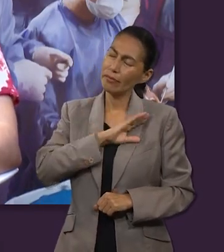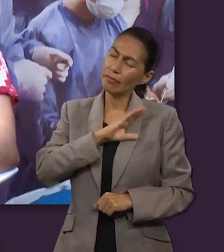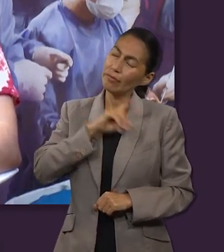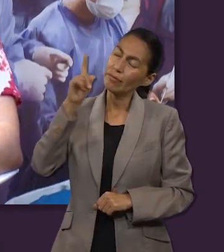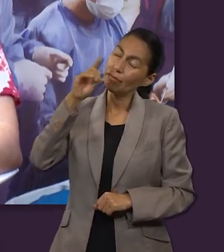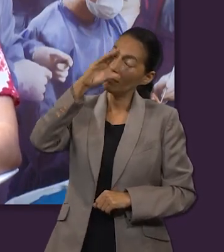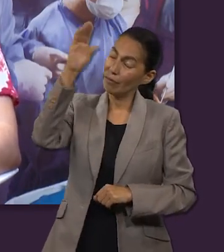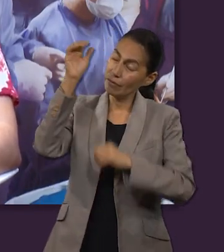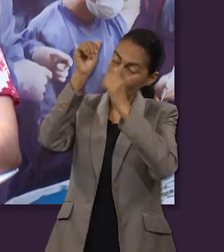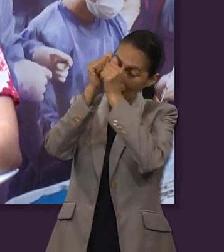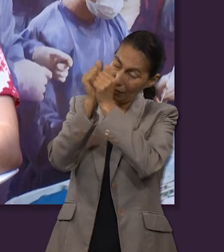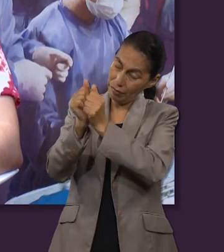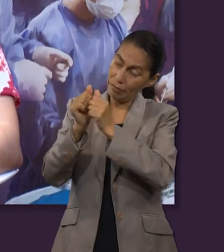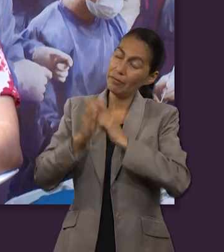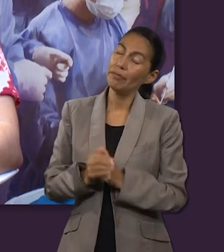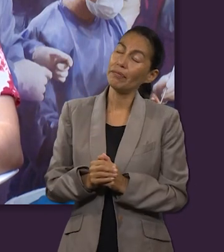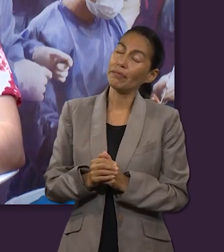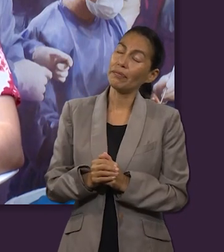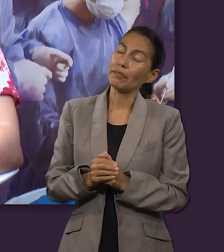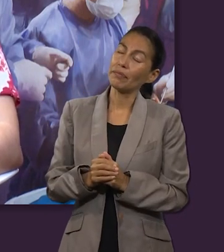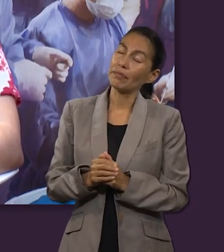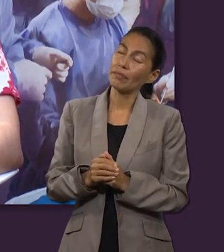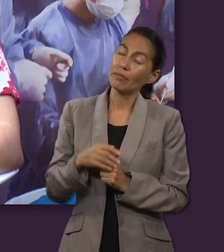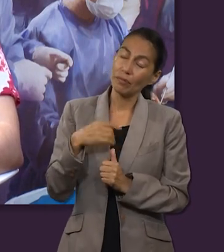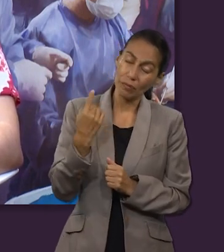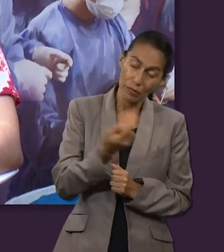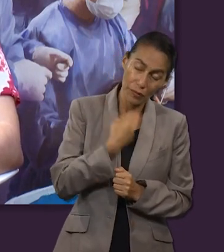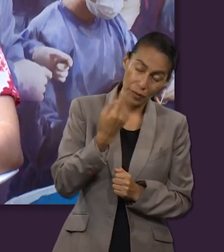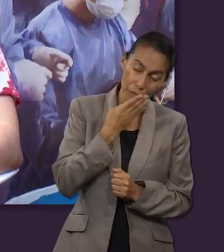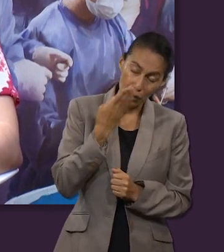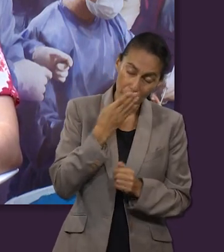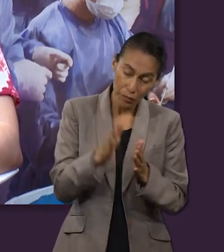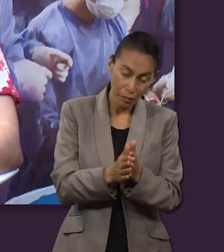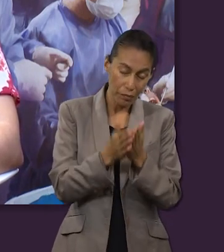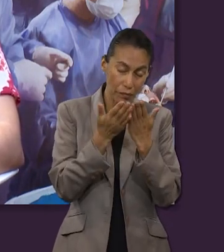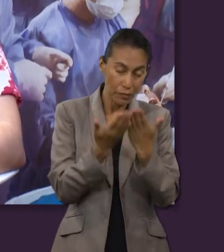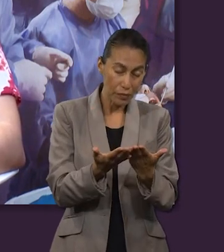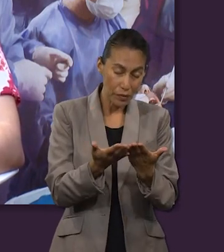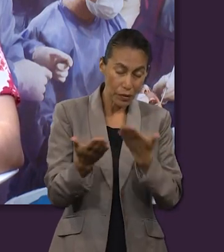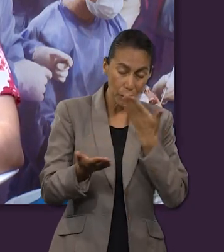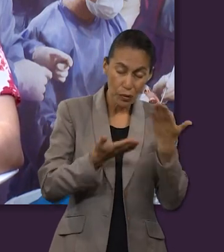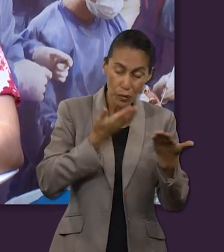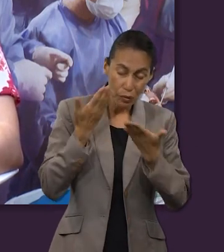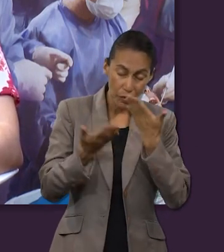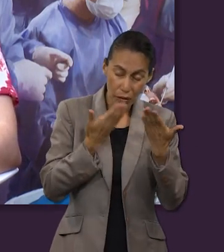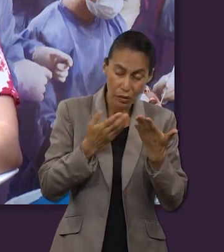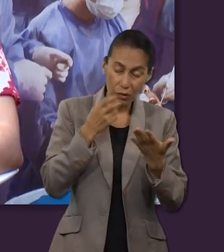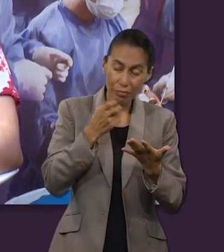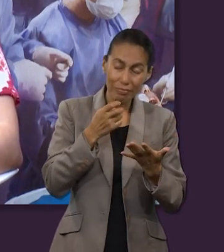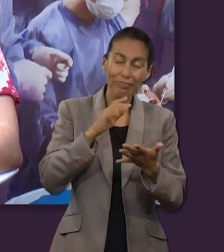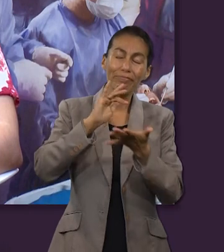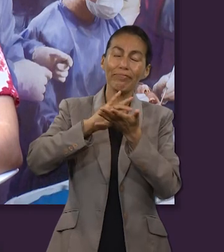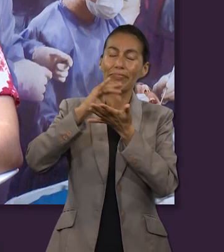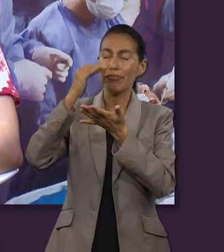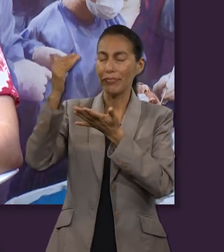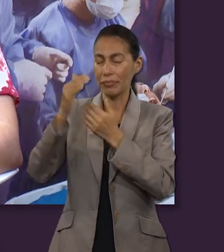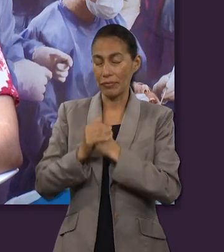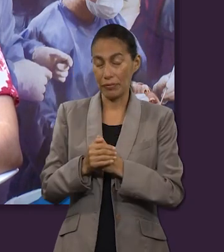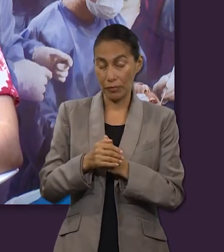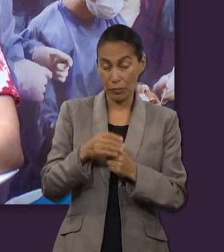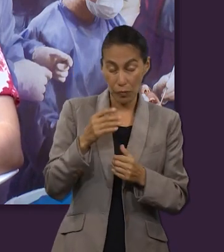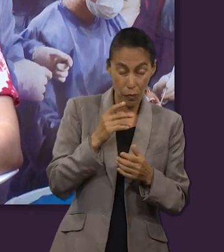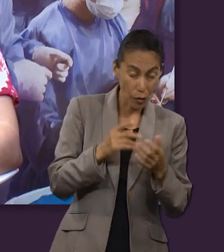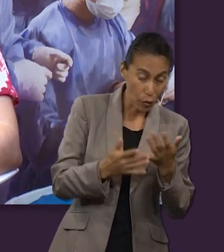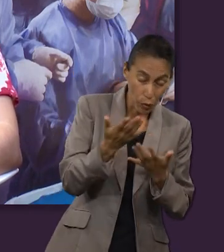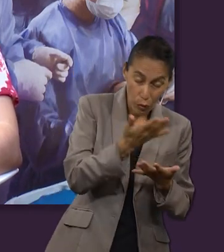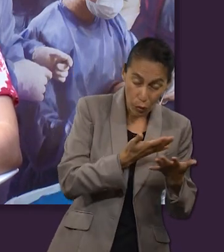Cariñoso Padre que estás en el cielo, te damos gracias por la oportunidad de poder abrir tu palabra y estudiar más sobre este tema tan interesante,